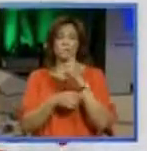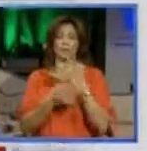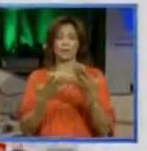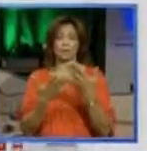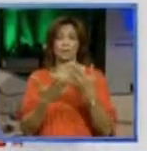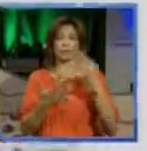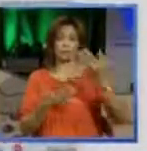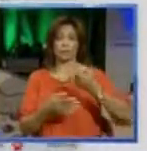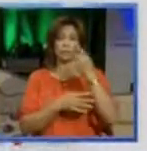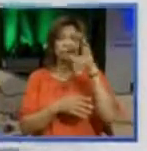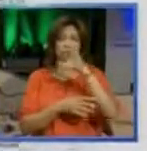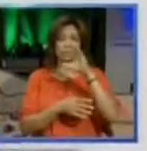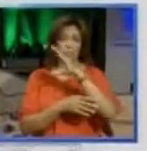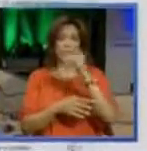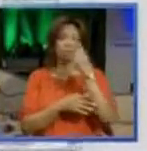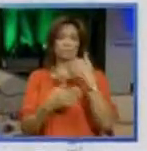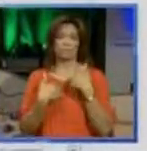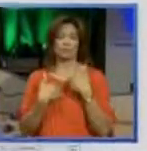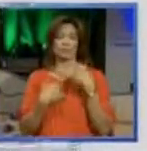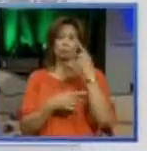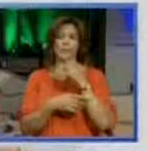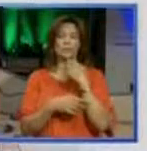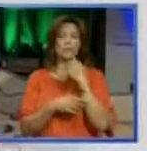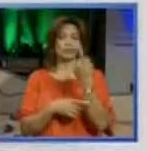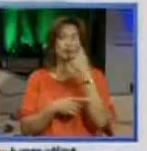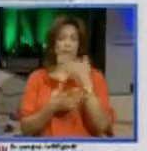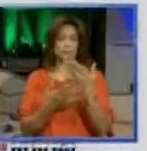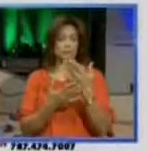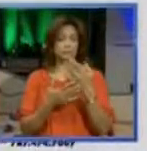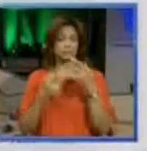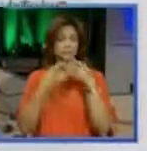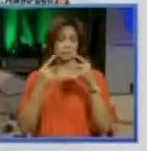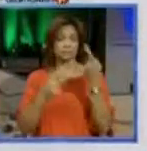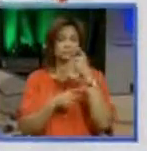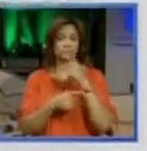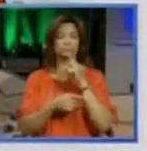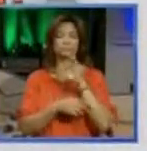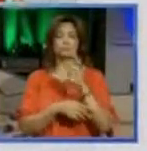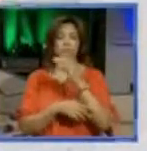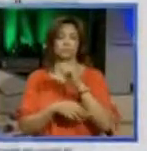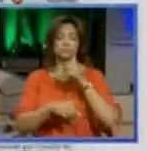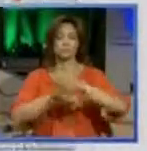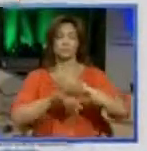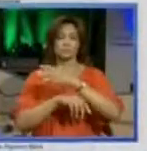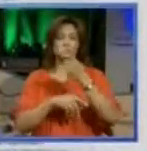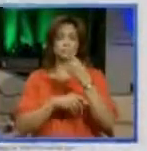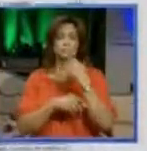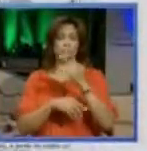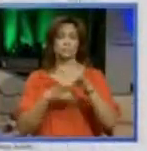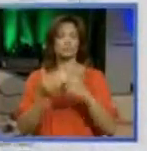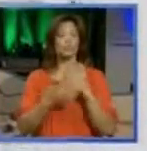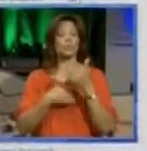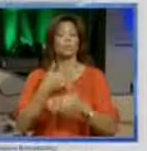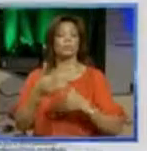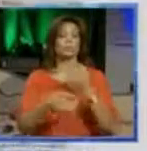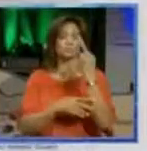yo los invito a que la busquen y que la tengan. Ahí dice, lean esa declaración jurada y esa acusación. Ahí dice cómo fue el